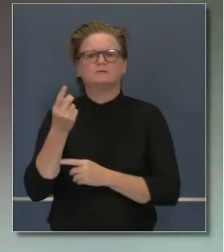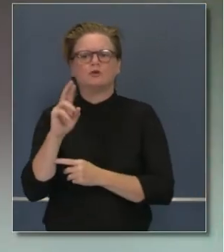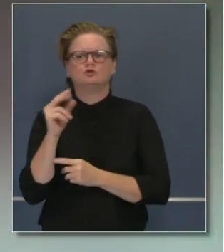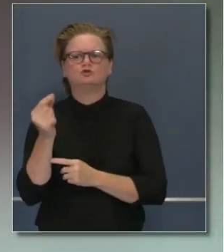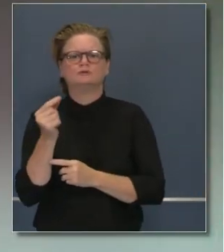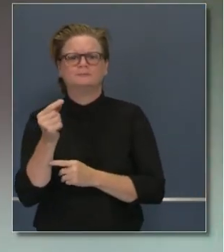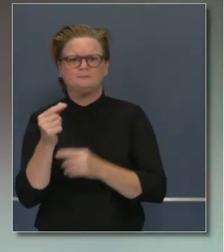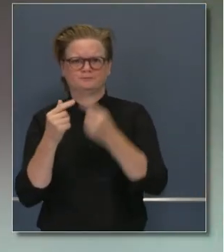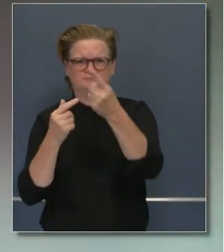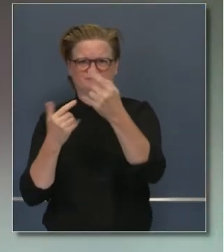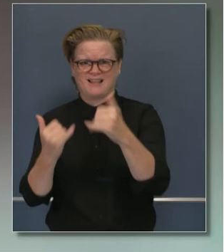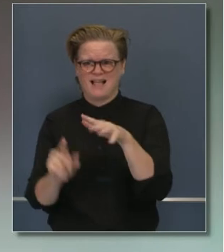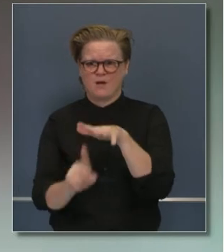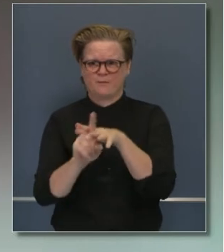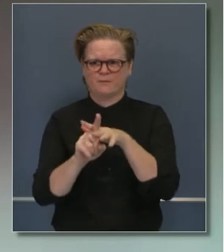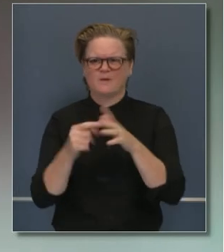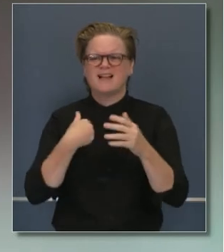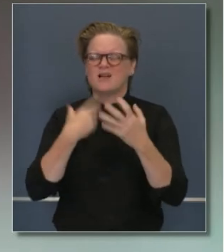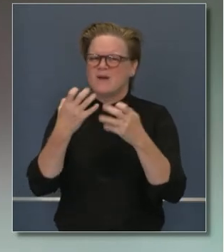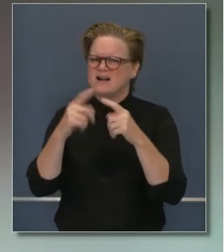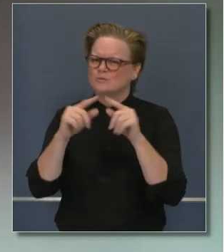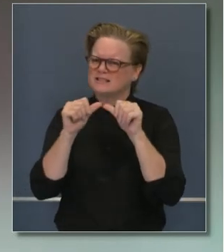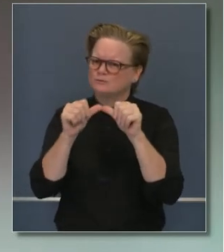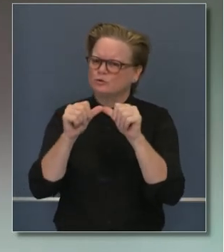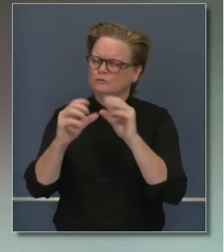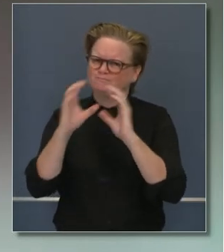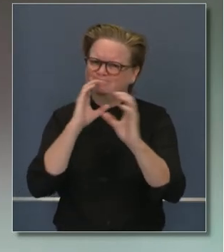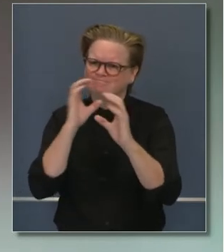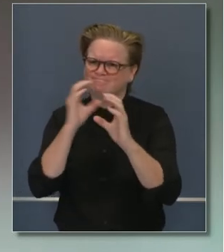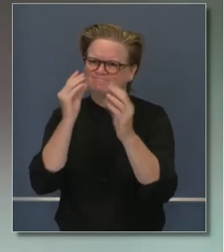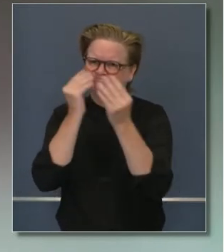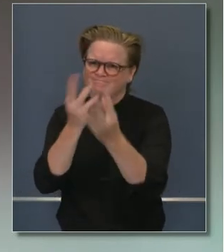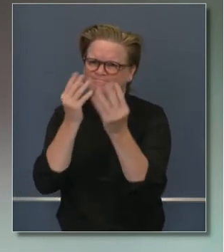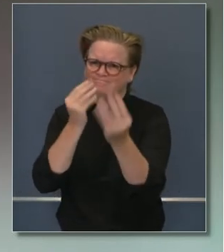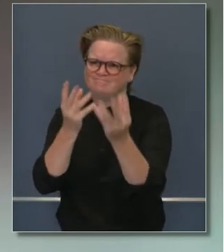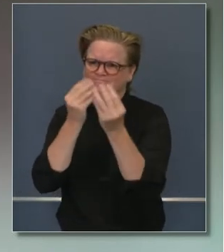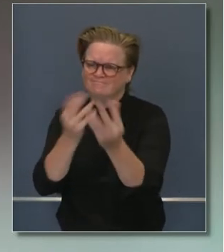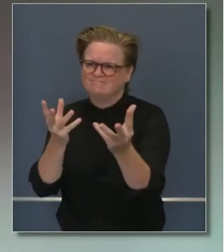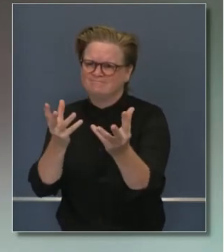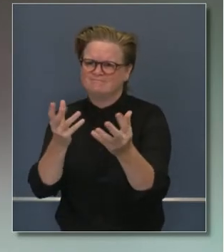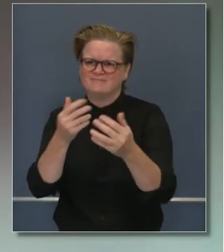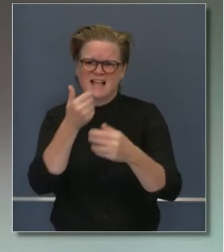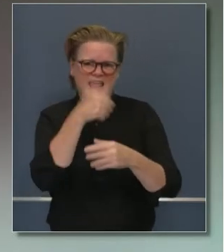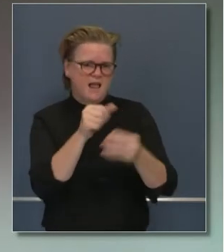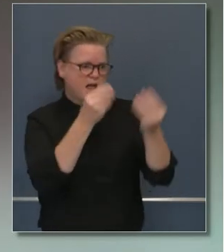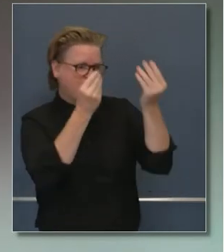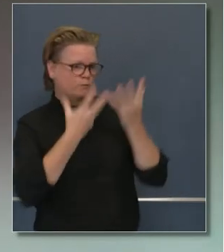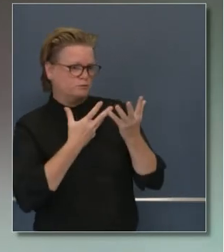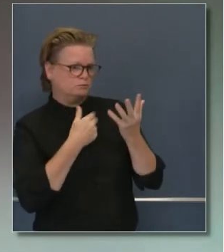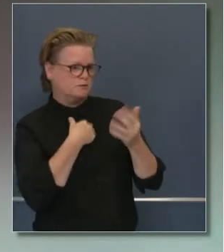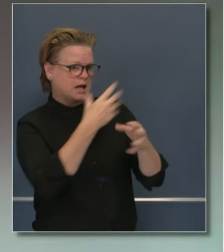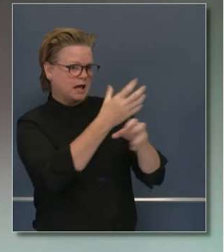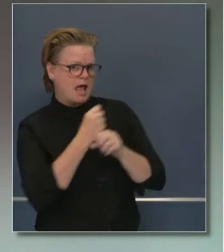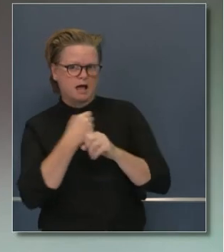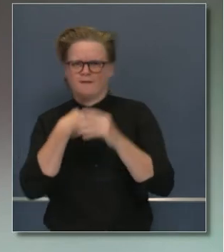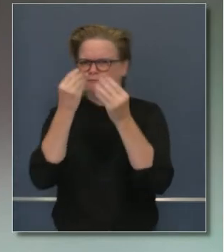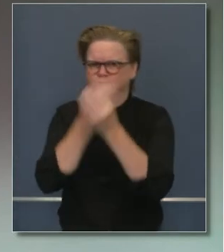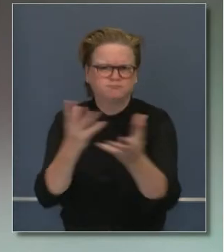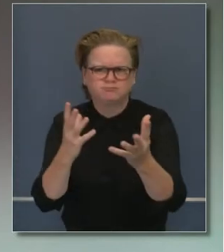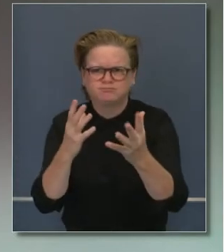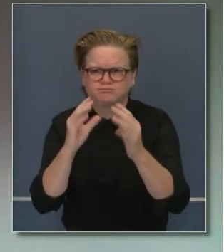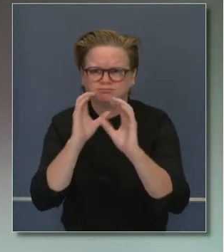Algo es que realmente queremos seguir comunicando y proporcionando información a todos los